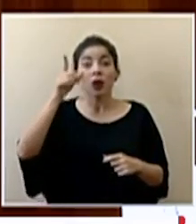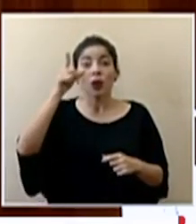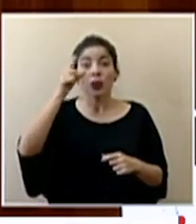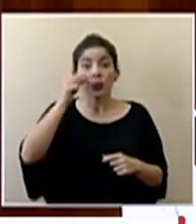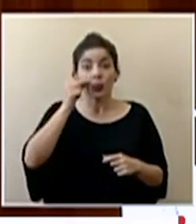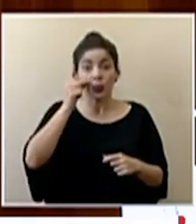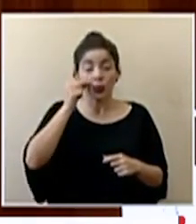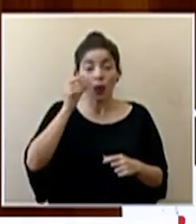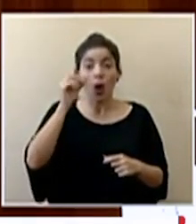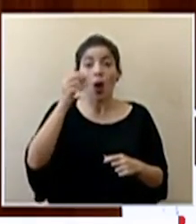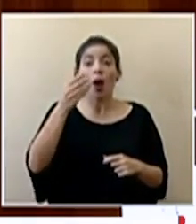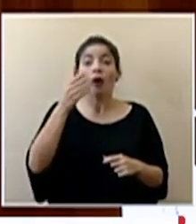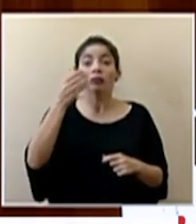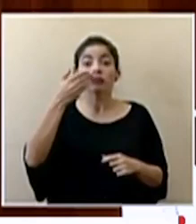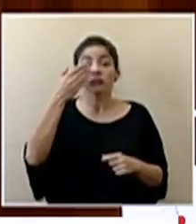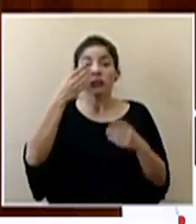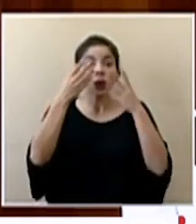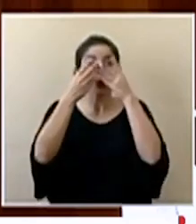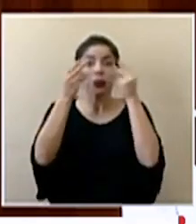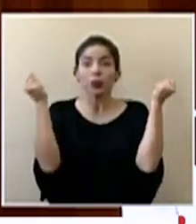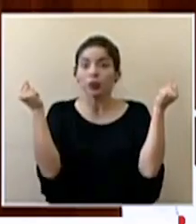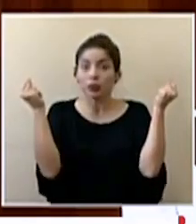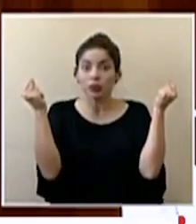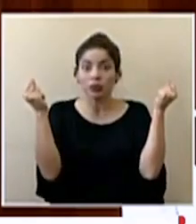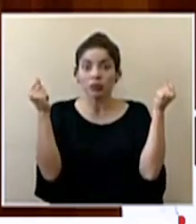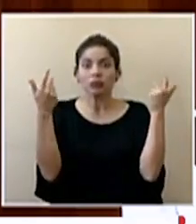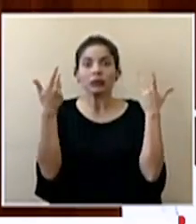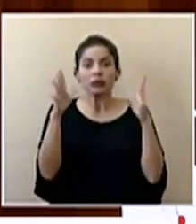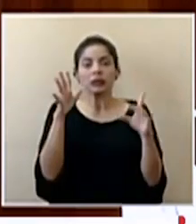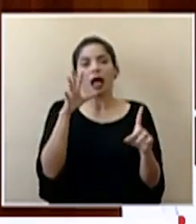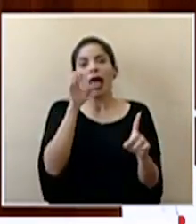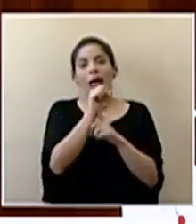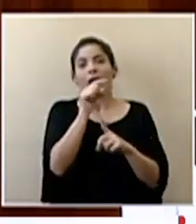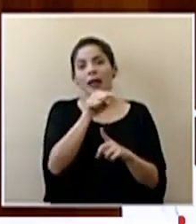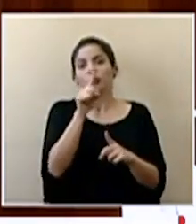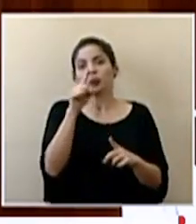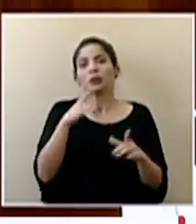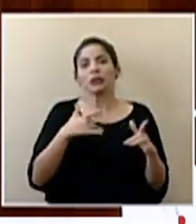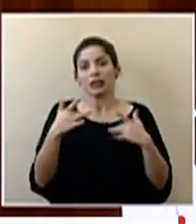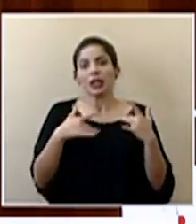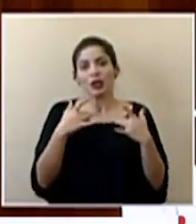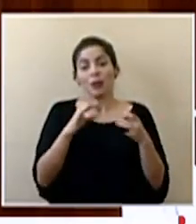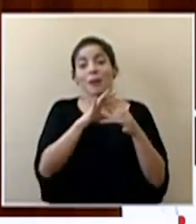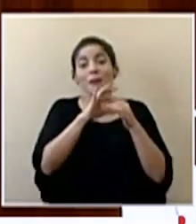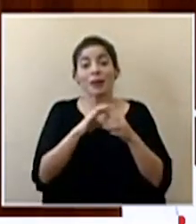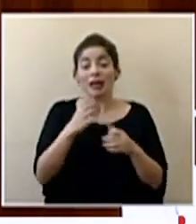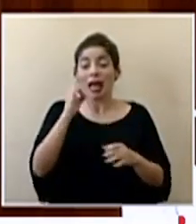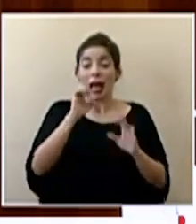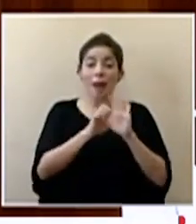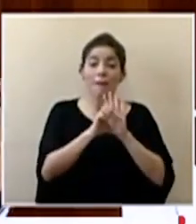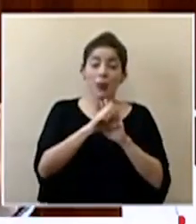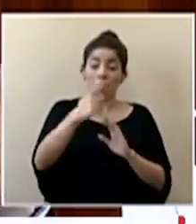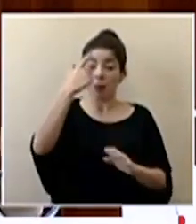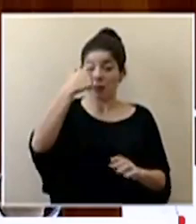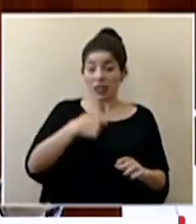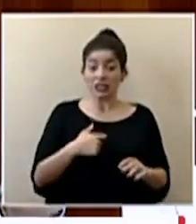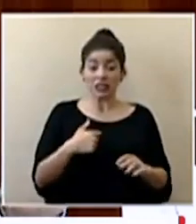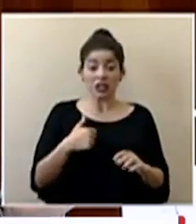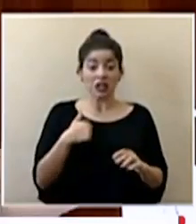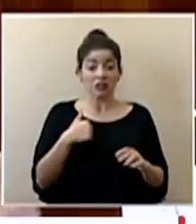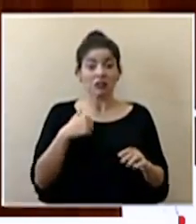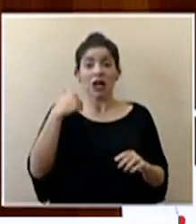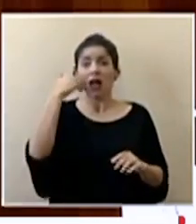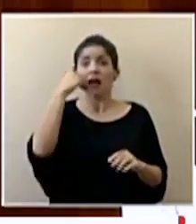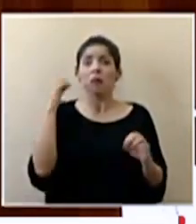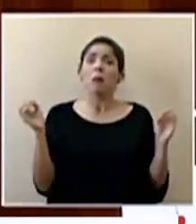o la desaparición del olfato que ya está considerado uno de los síntomas que presentan las personas que no van a desarrollar